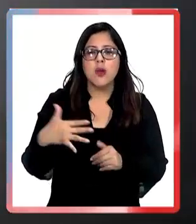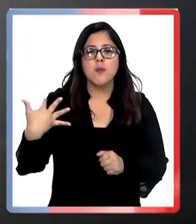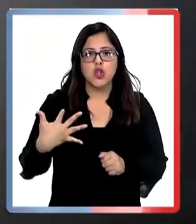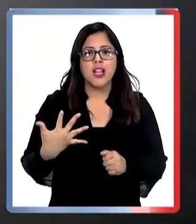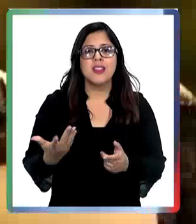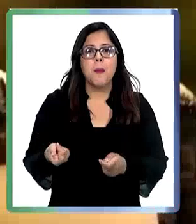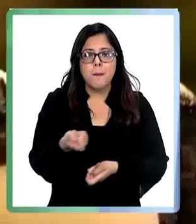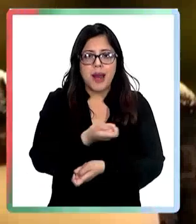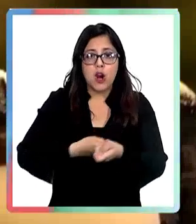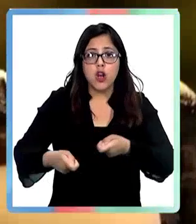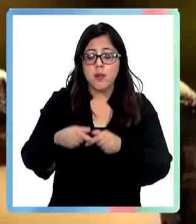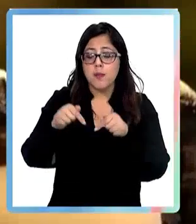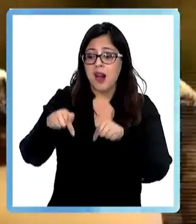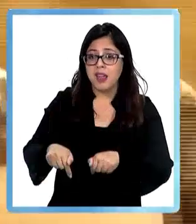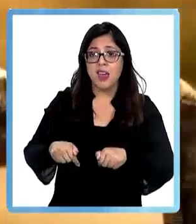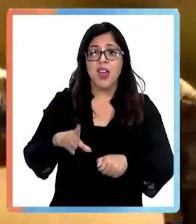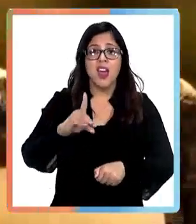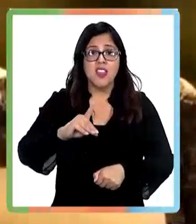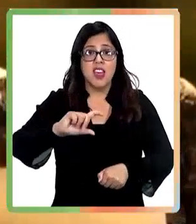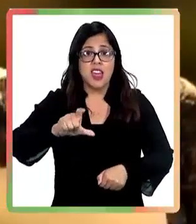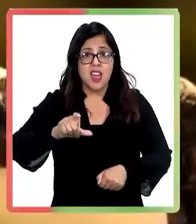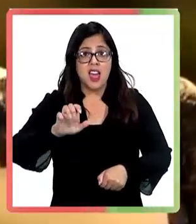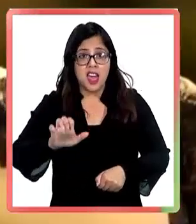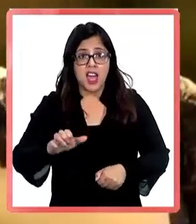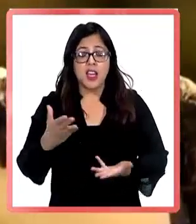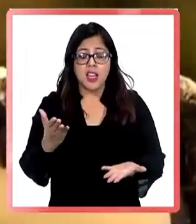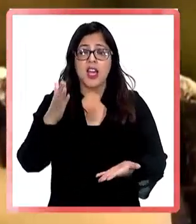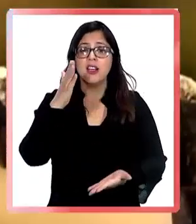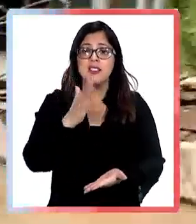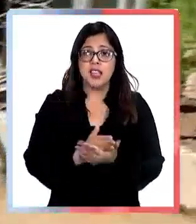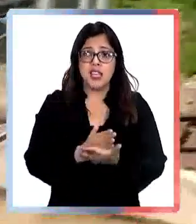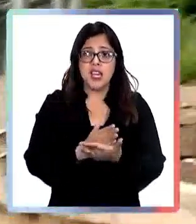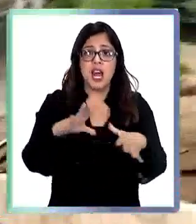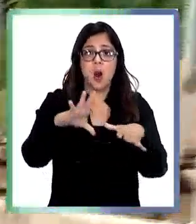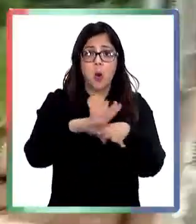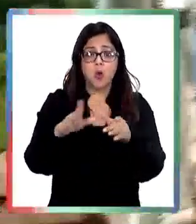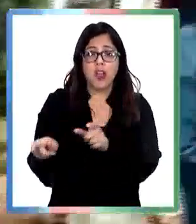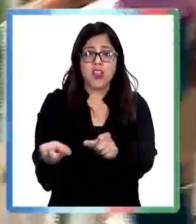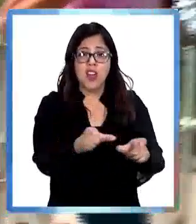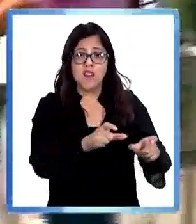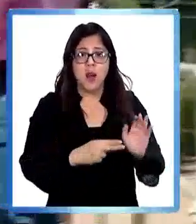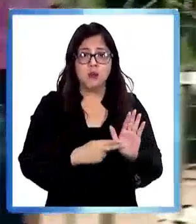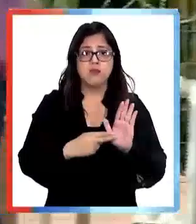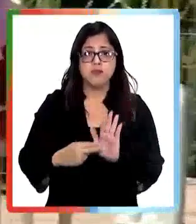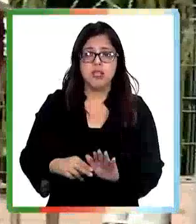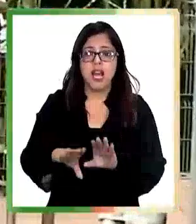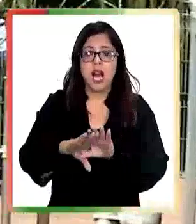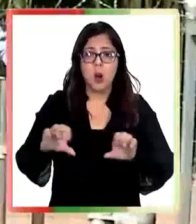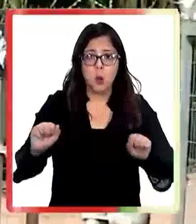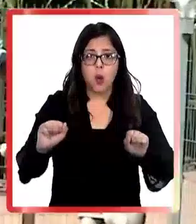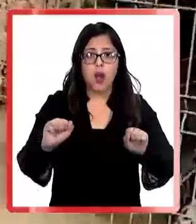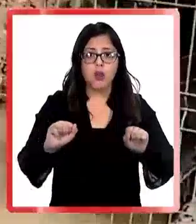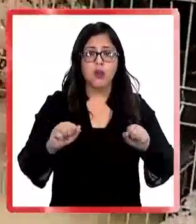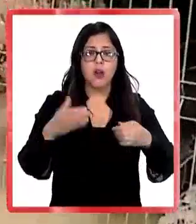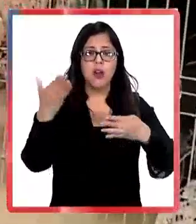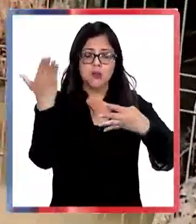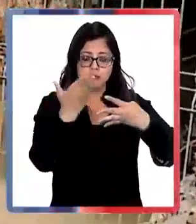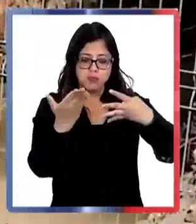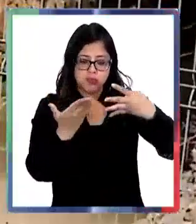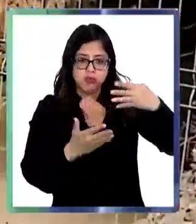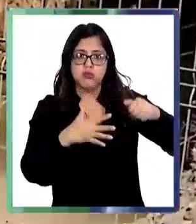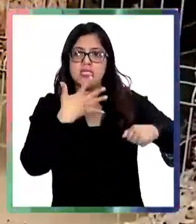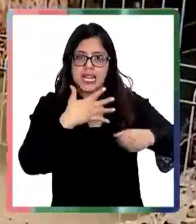de Aguas tendrá la facultad de exigir a las juntas de vigilancia respectivas la presentación de un acuerdo de redistribución, las que deberán